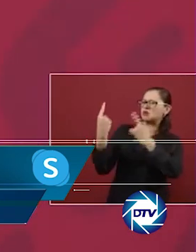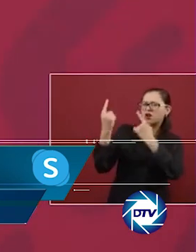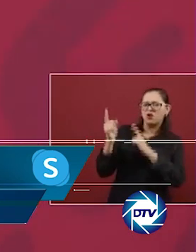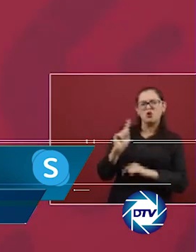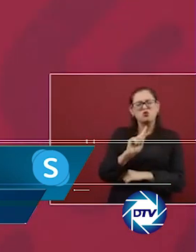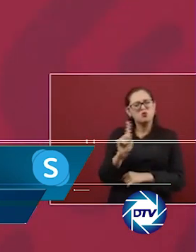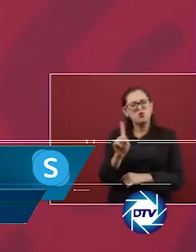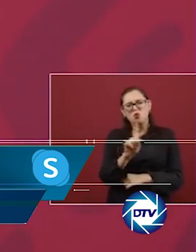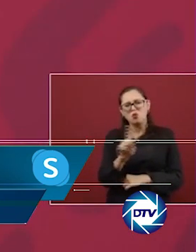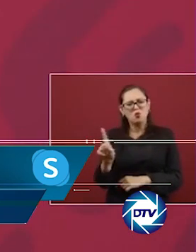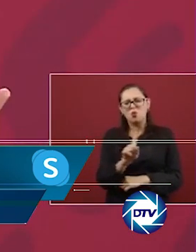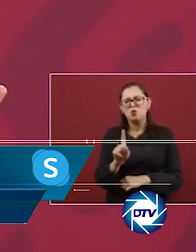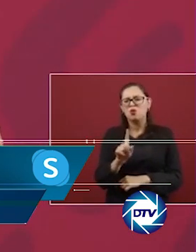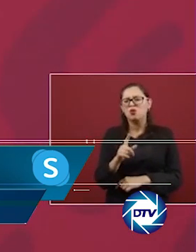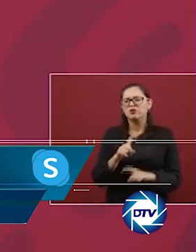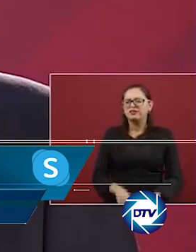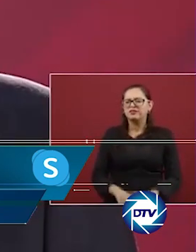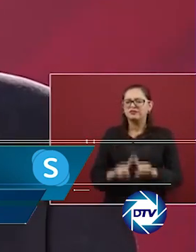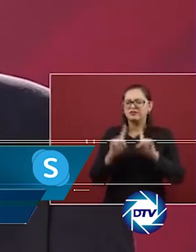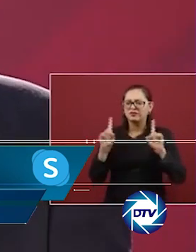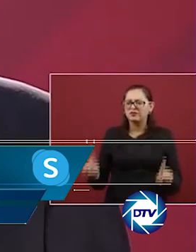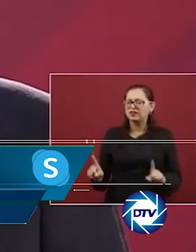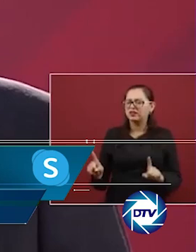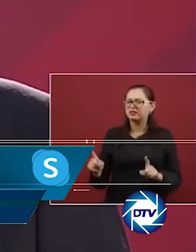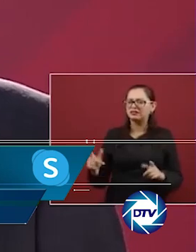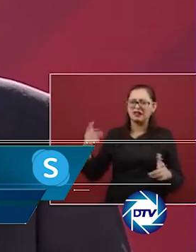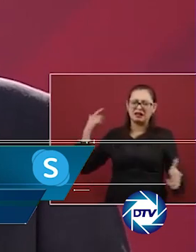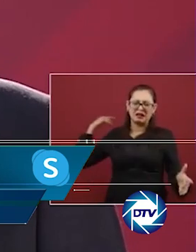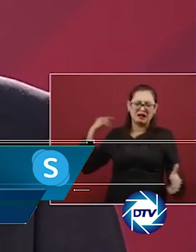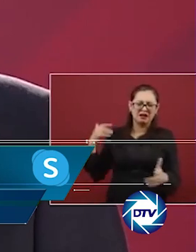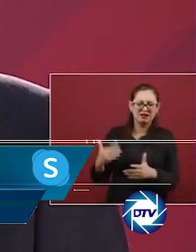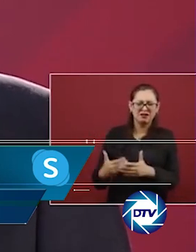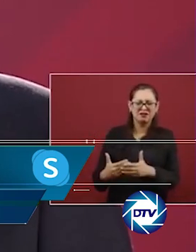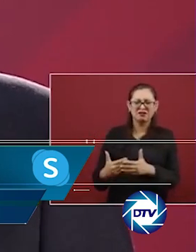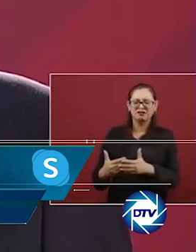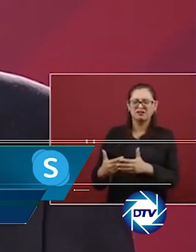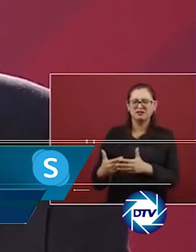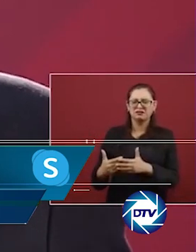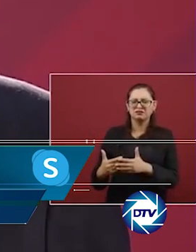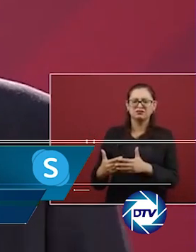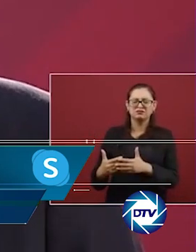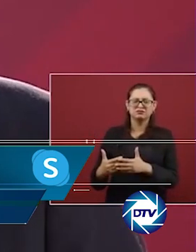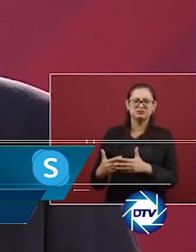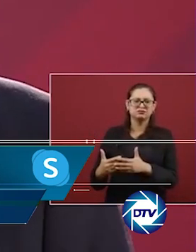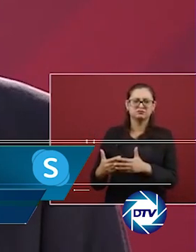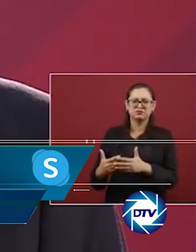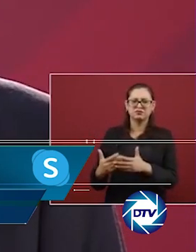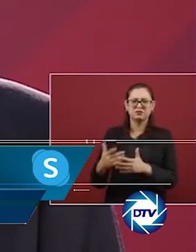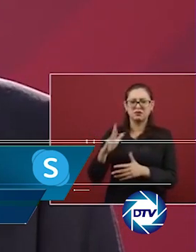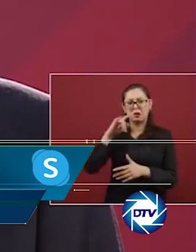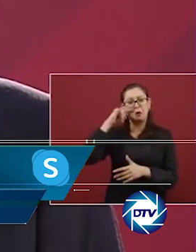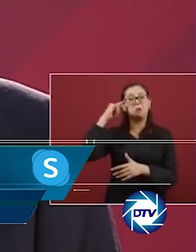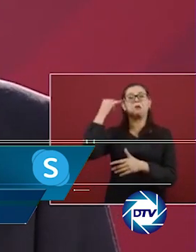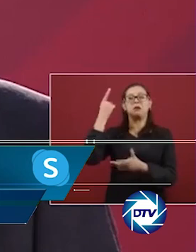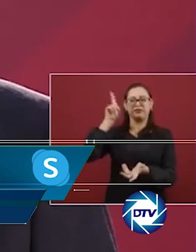y redes de corrupción que se crearon a distintos niveles, causaron y han causado